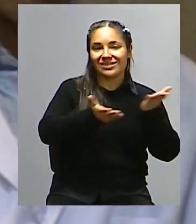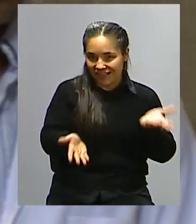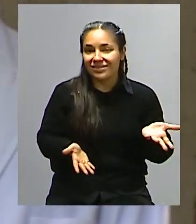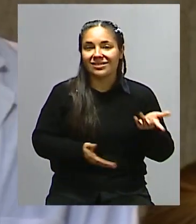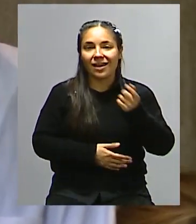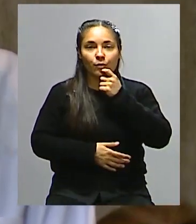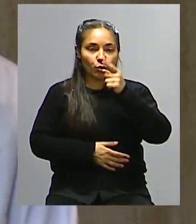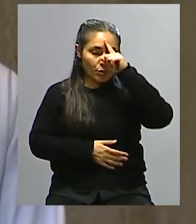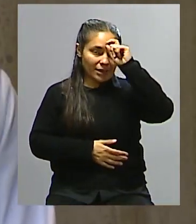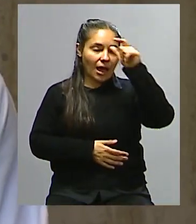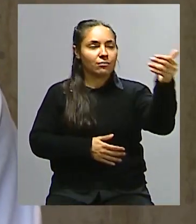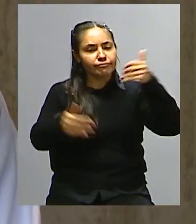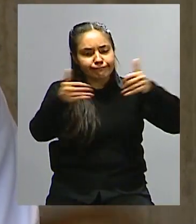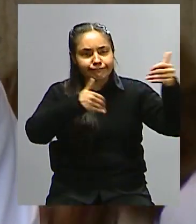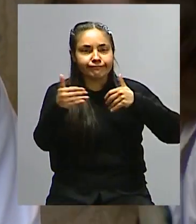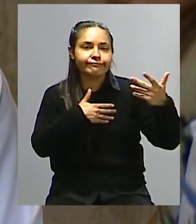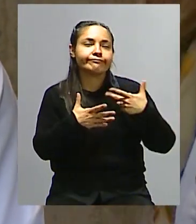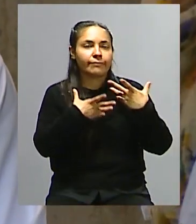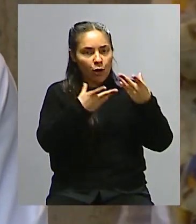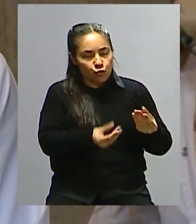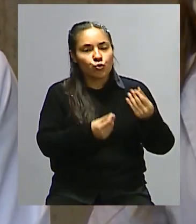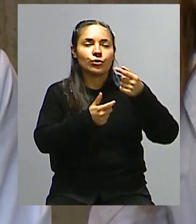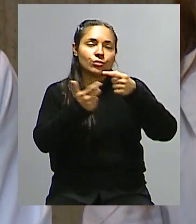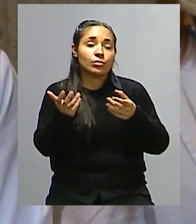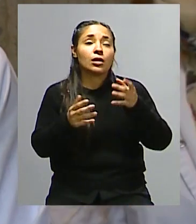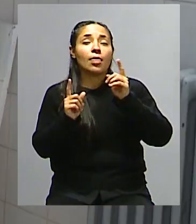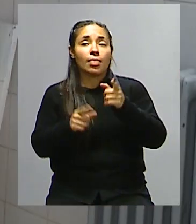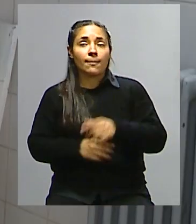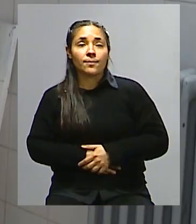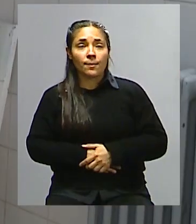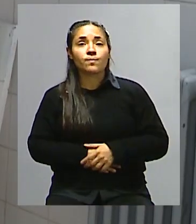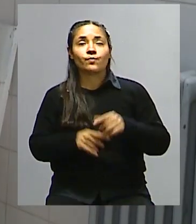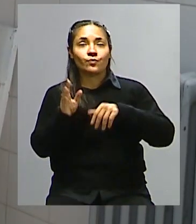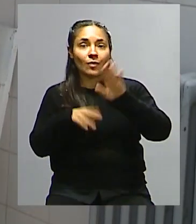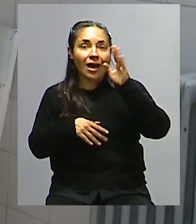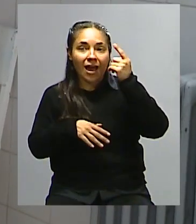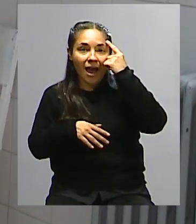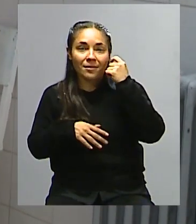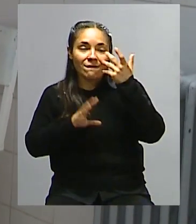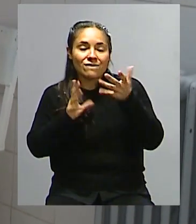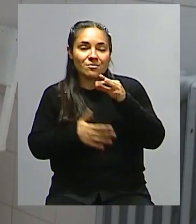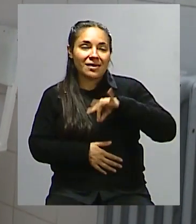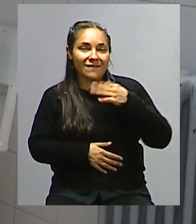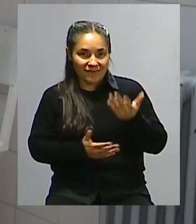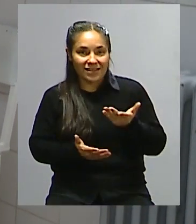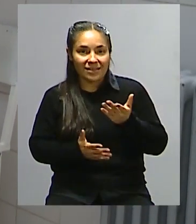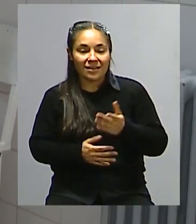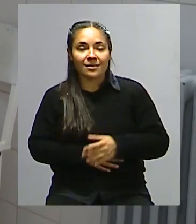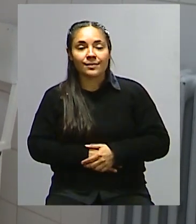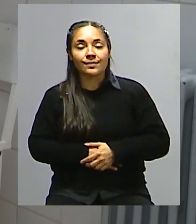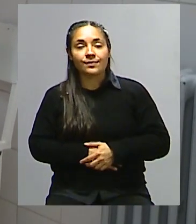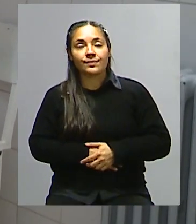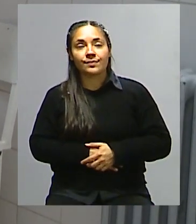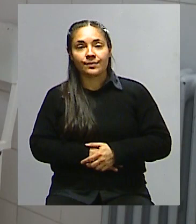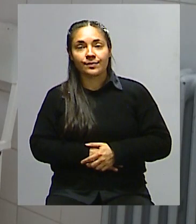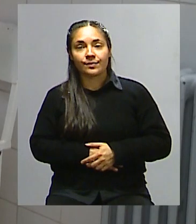también participan en la promoción y la prevención, pero más que todo la promoción y la prevención la ponemos más en actos de vida. Sí. Y